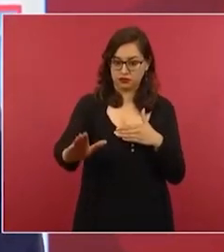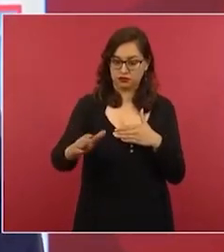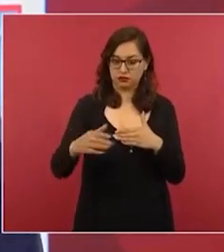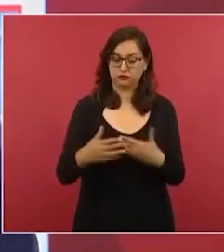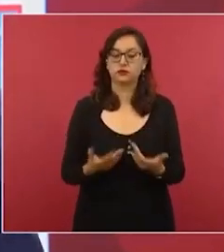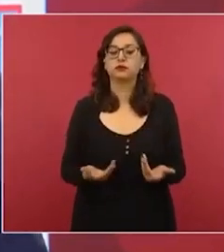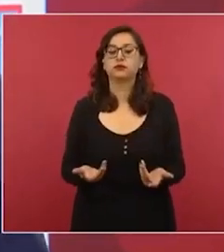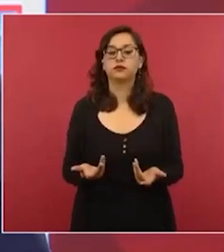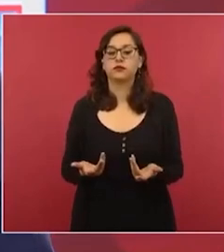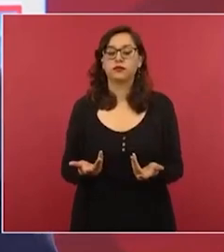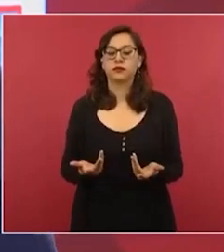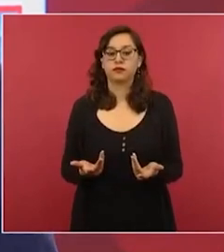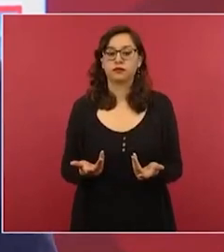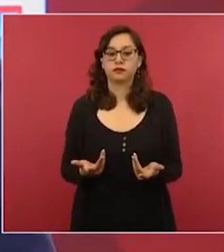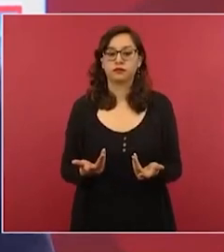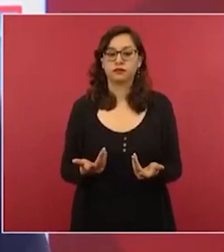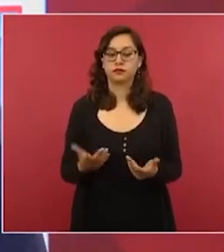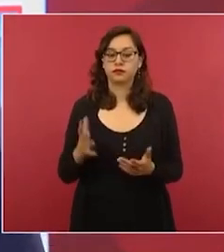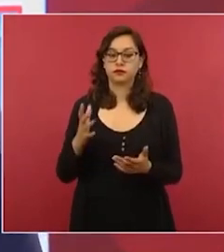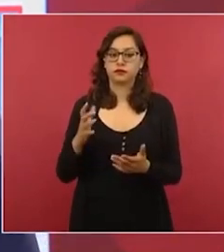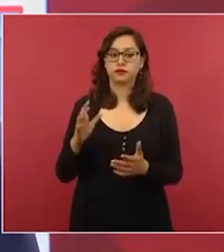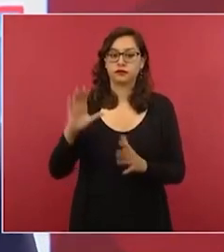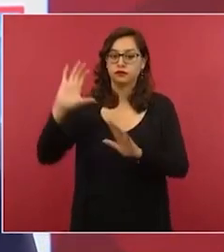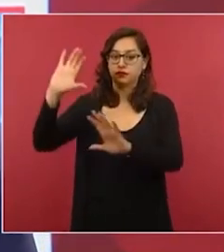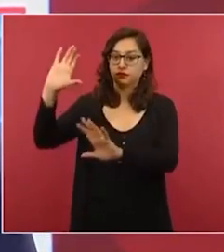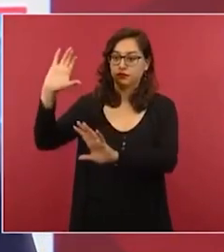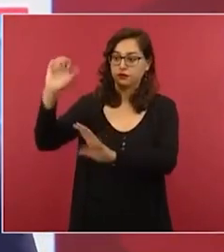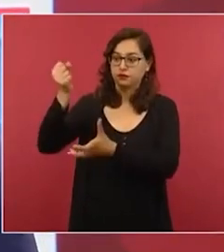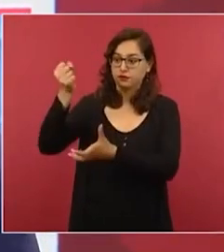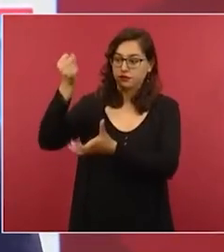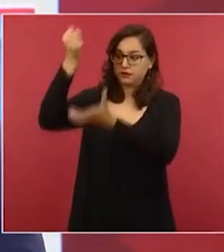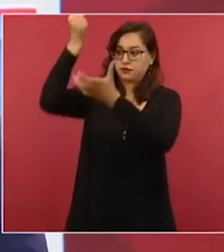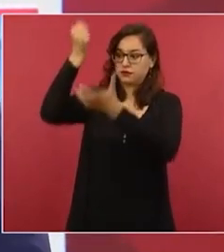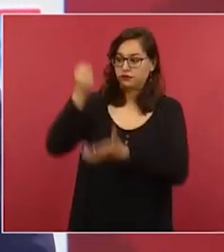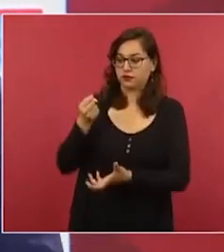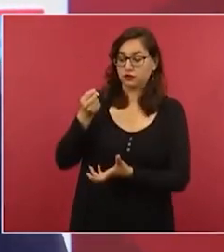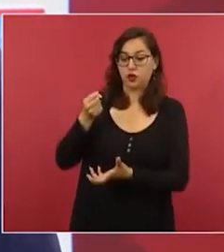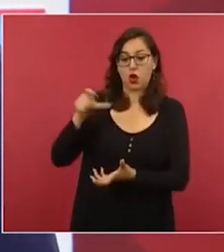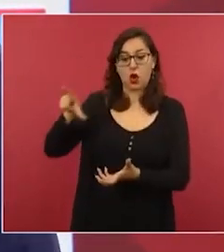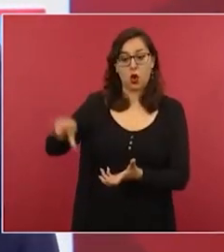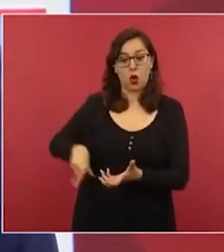de todo el recurso destinado a la publicidad del gobierno